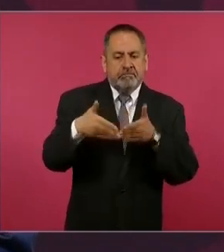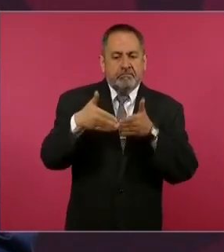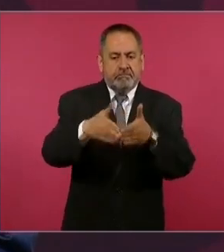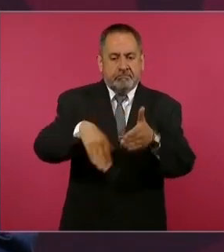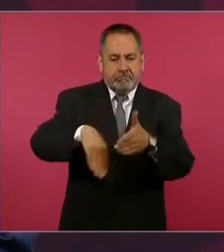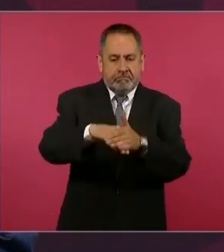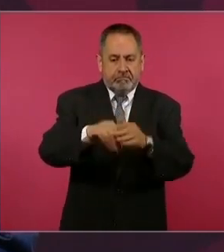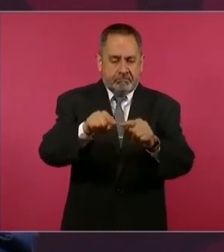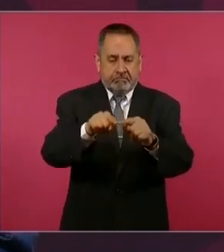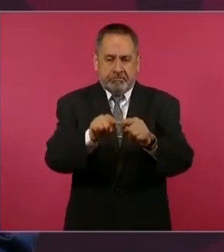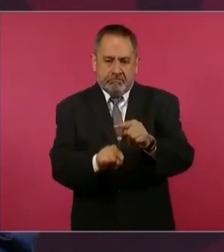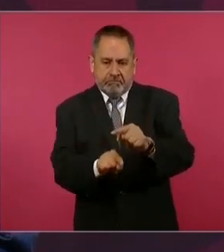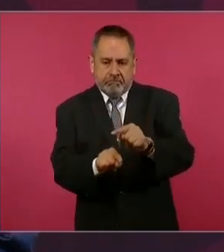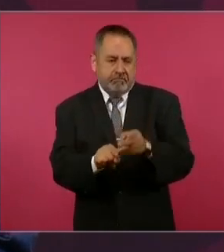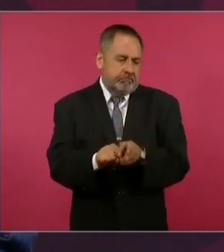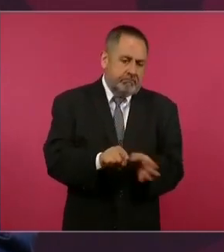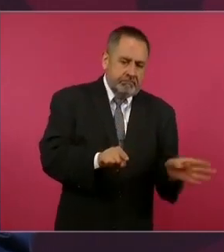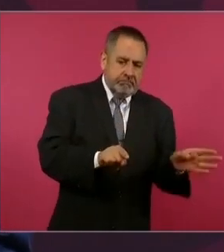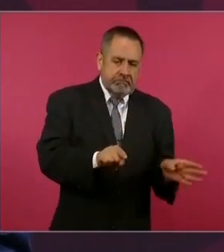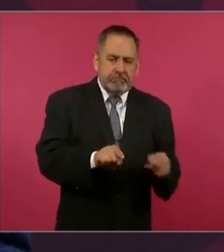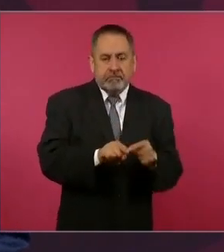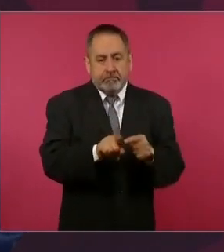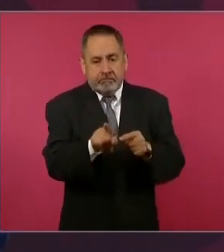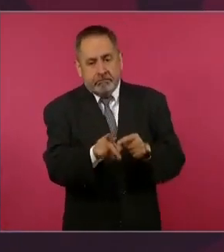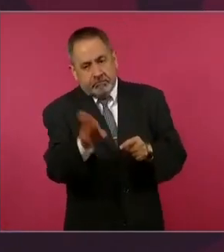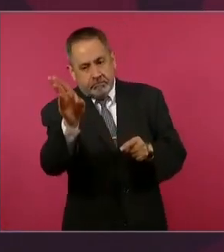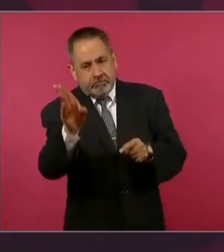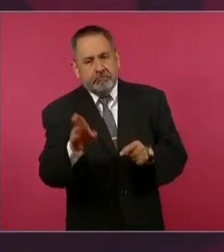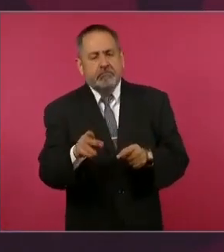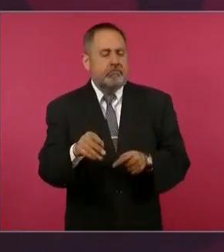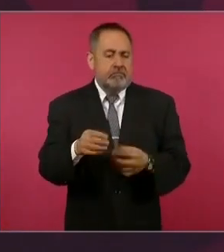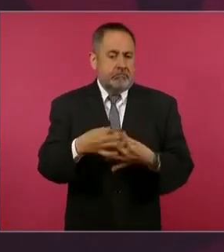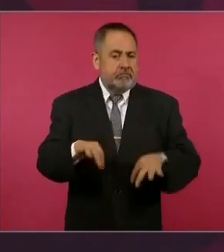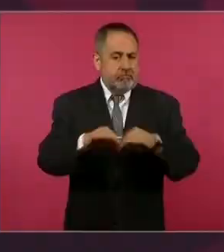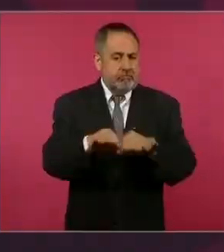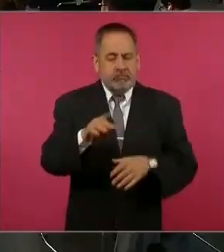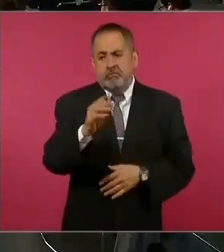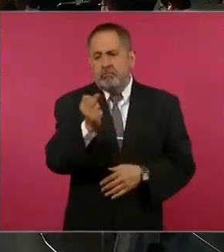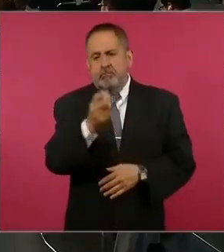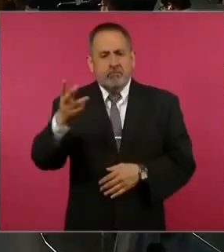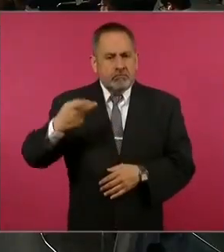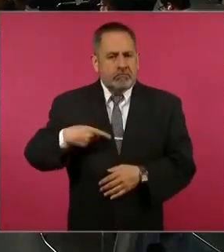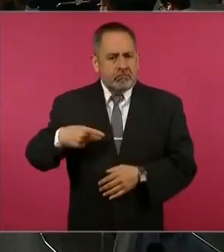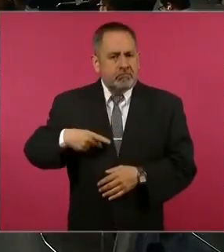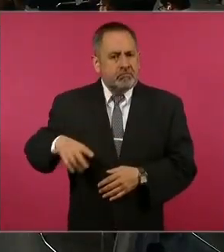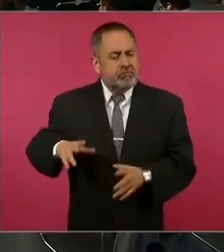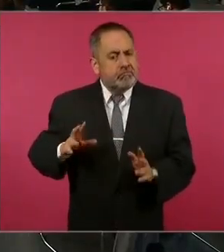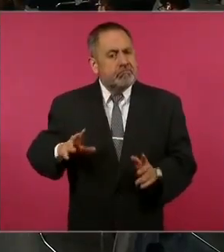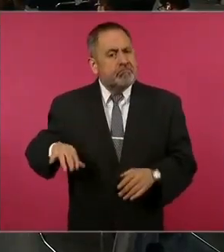hay interés en que